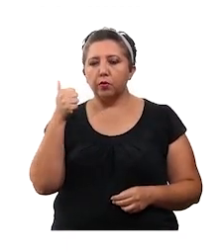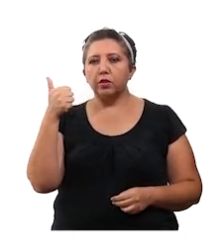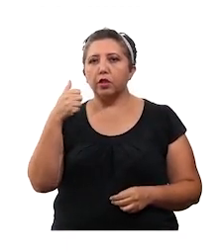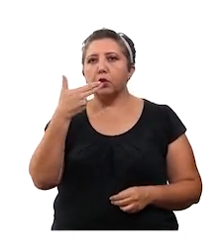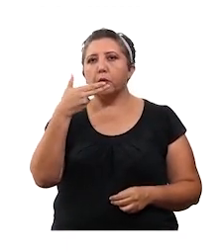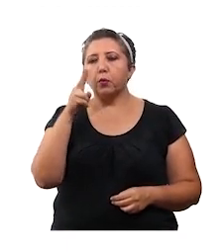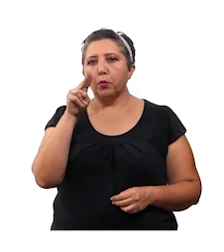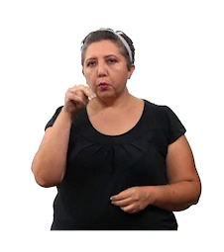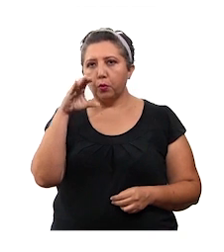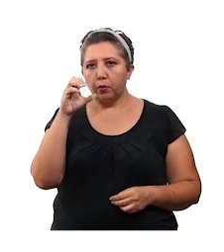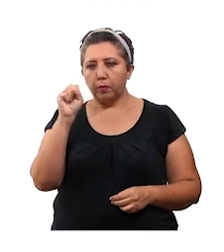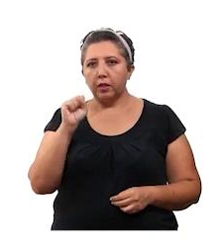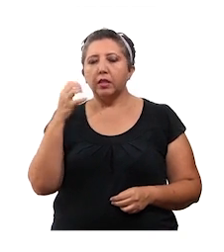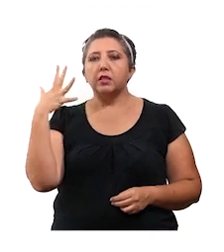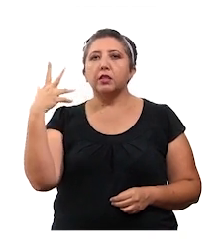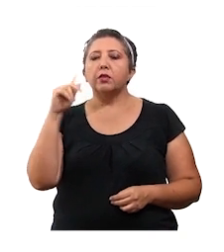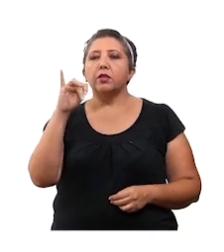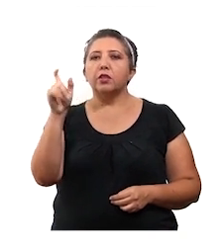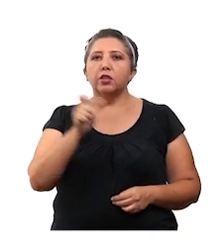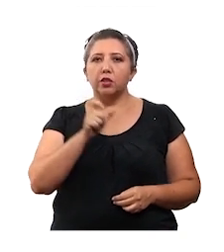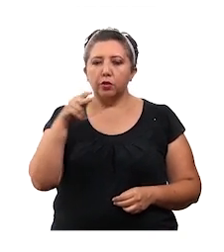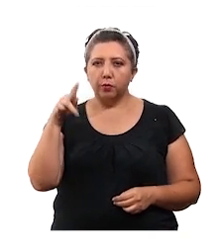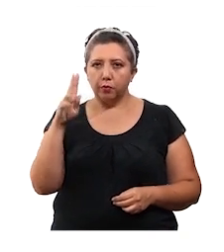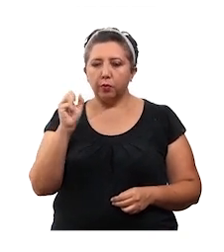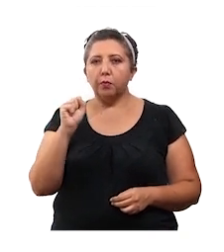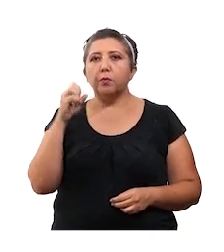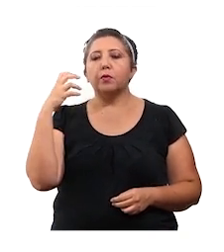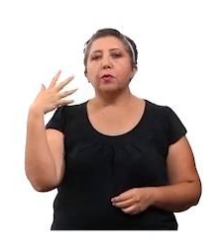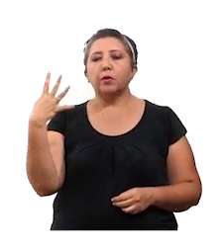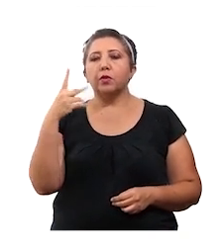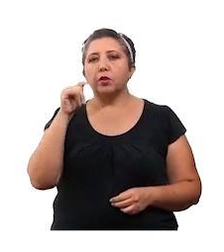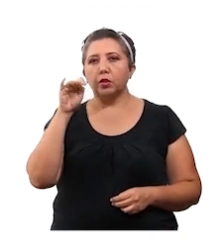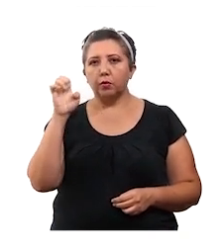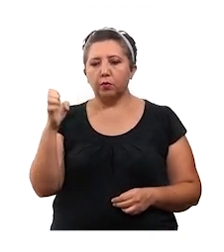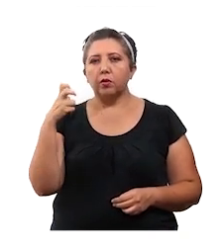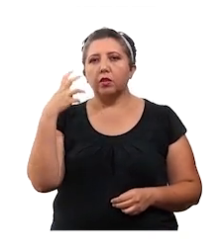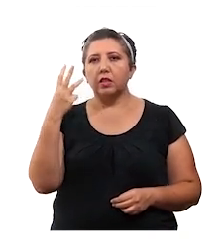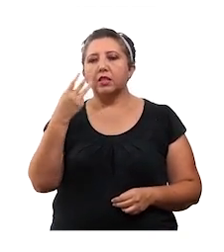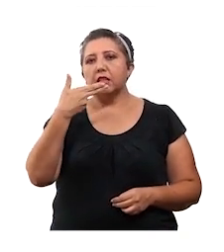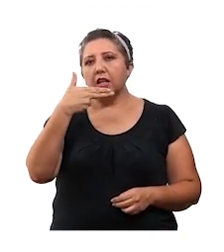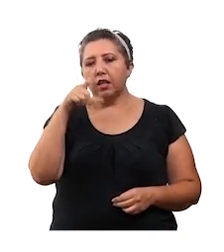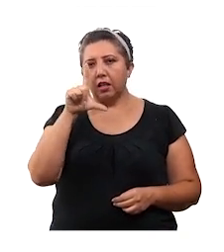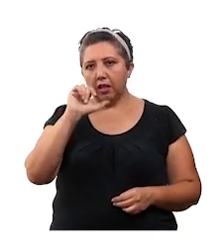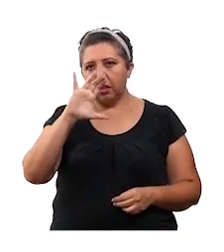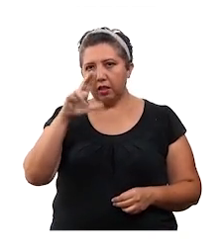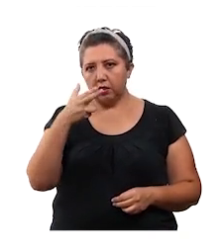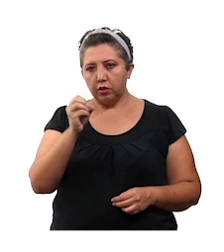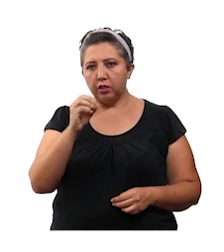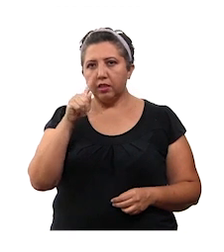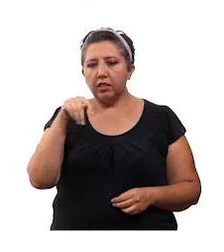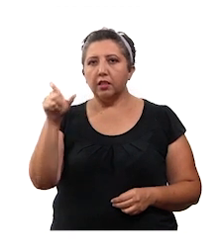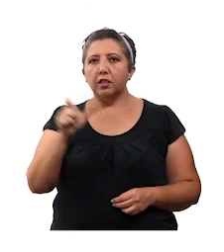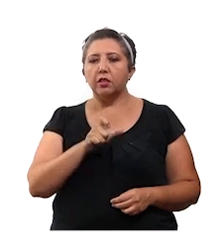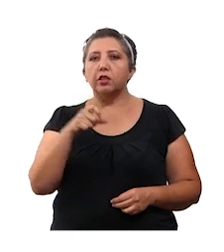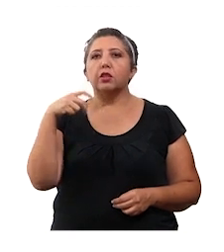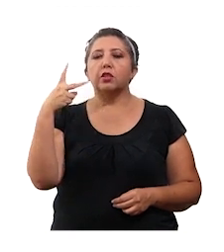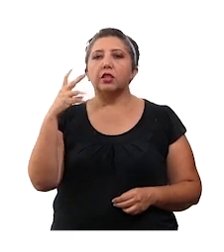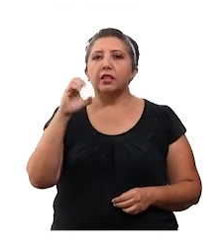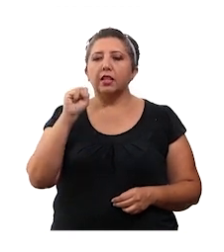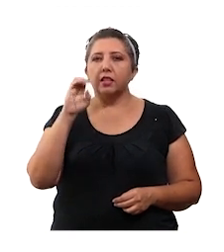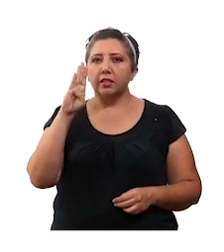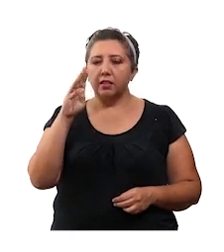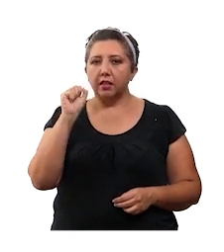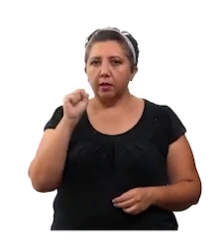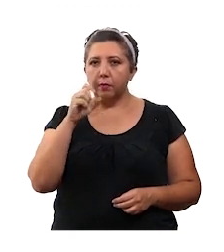6 en Hunukmá, 5 en Tishokokop, 4 en Tikul, 3 en Jalachó, Tamek y Tekash, 2 en